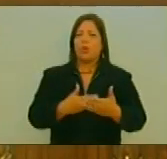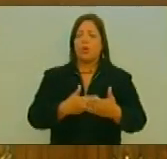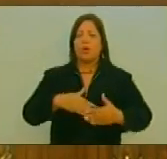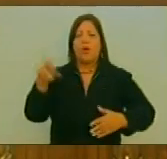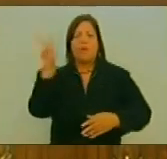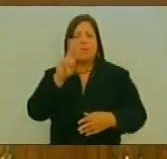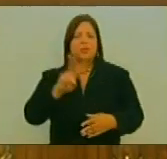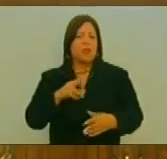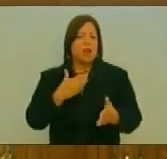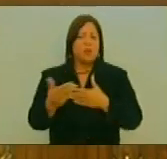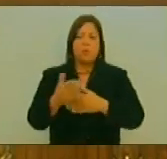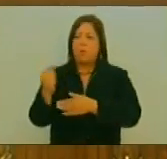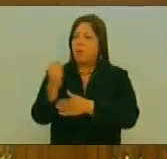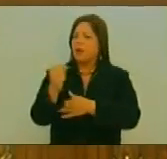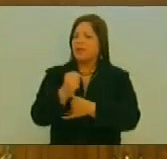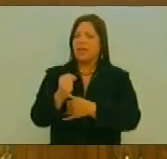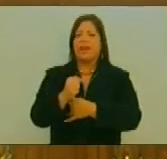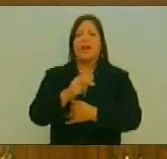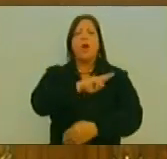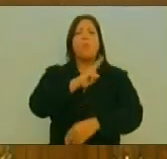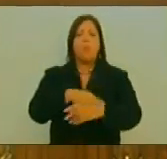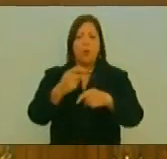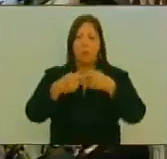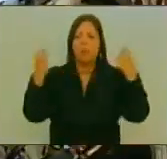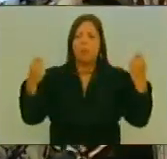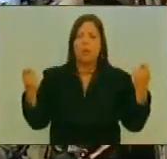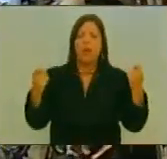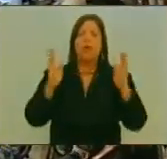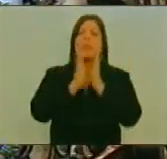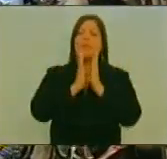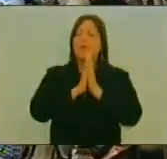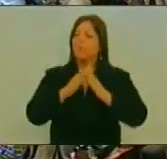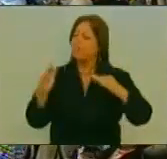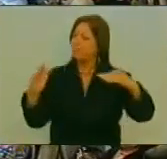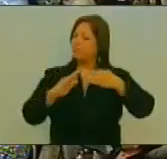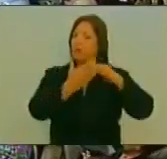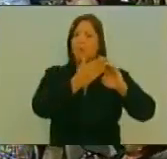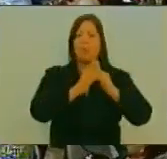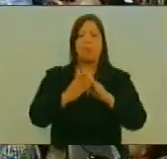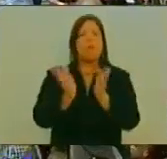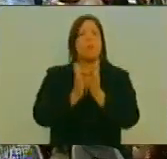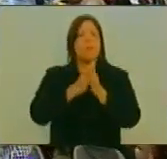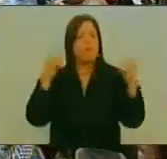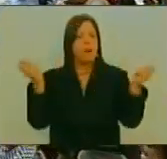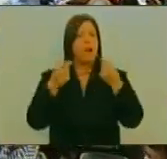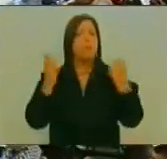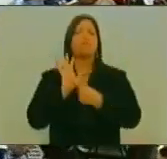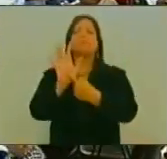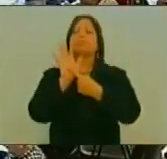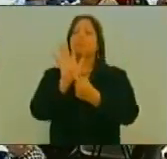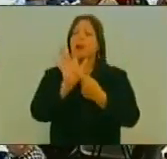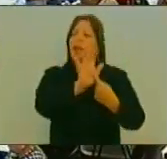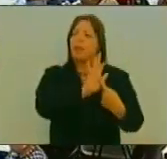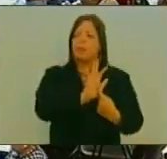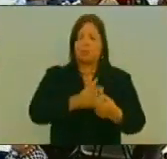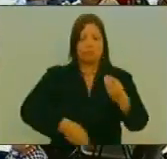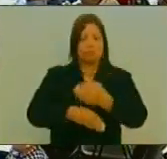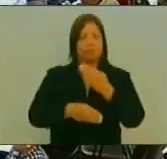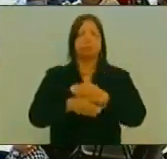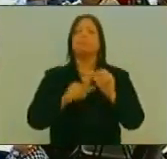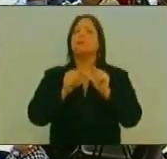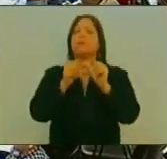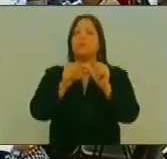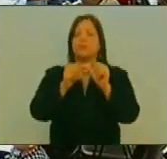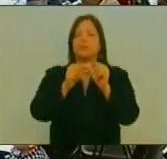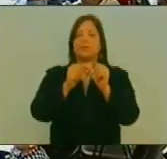Venezolano Común Nuestro Poder Popular Dando Ejemplo De Estas Luchas Y Que Si Hay